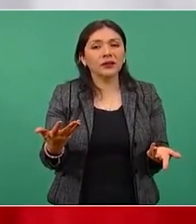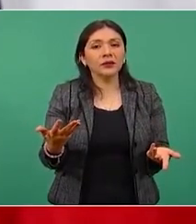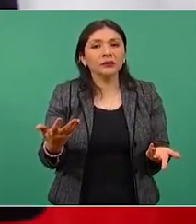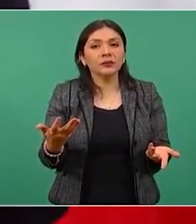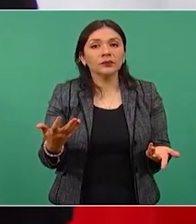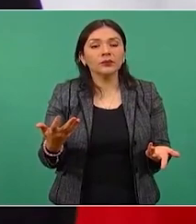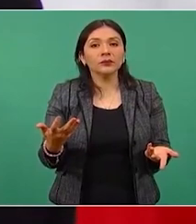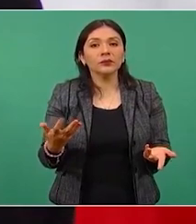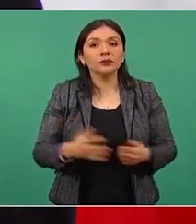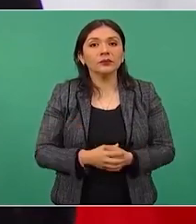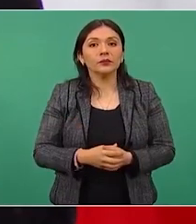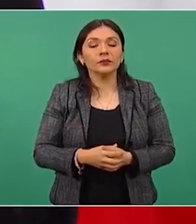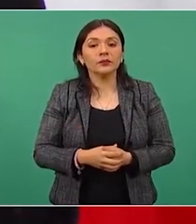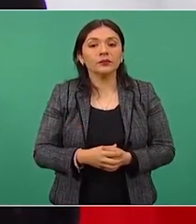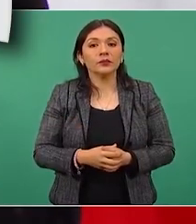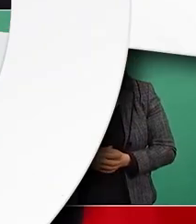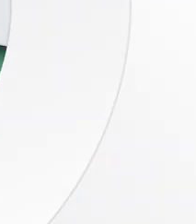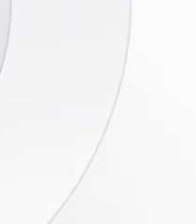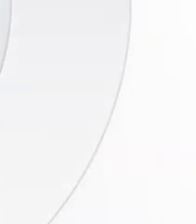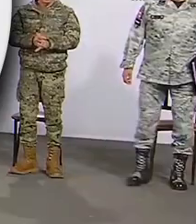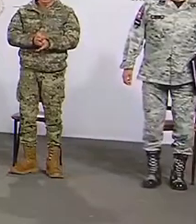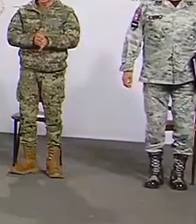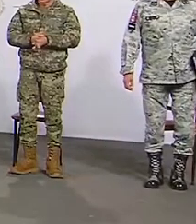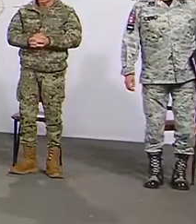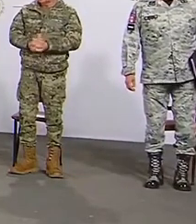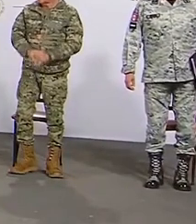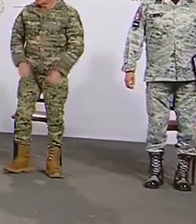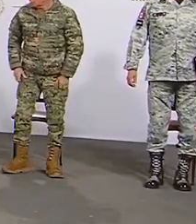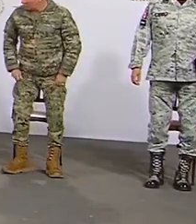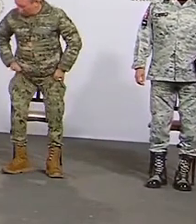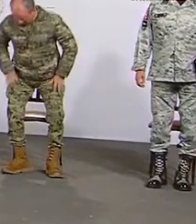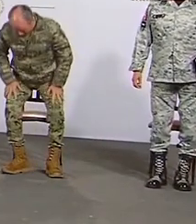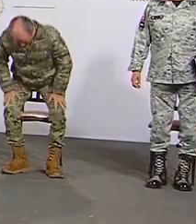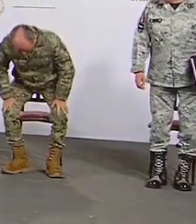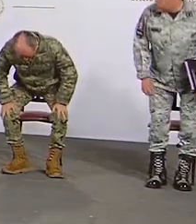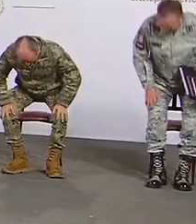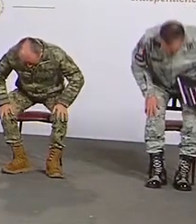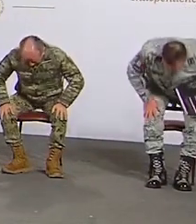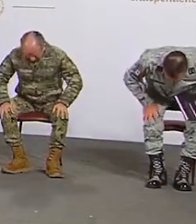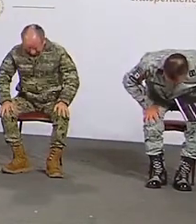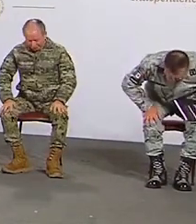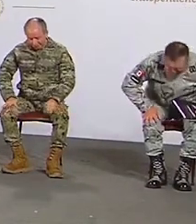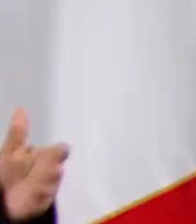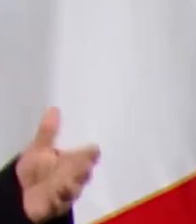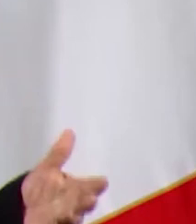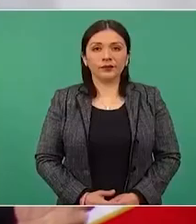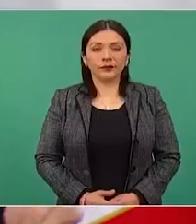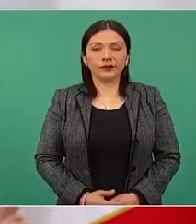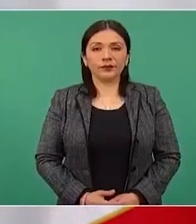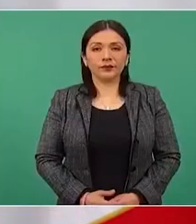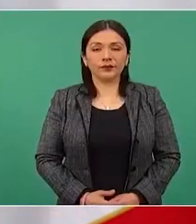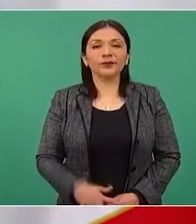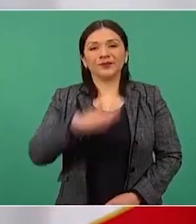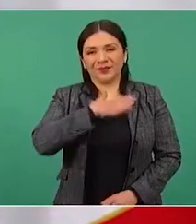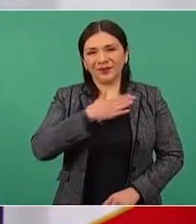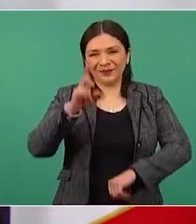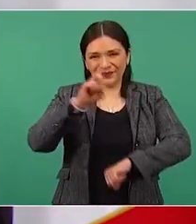que ellos están solicitando. Primero, pues expresar